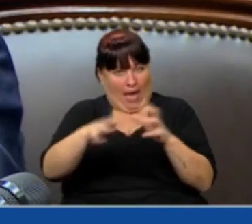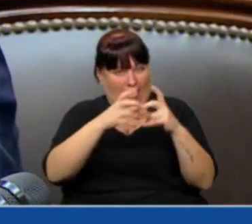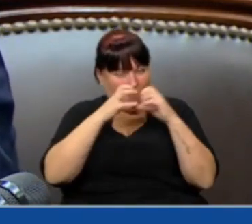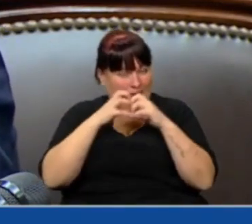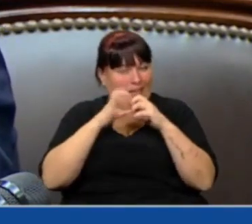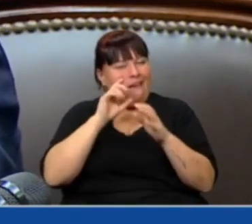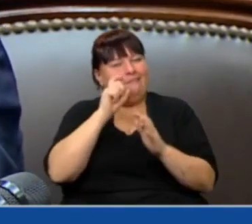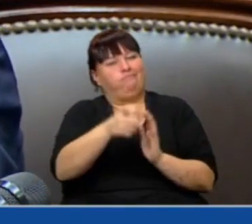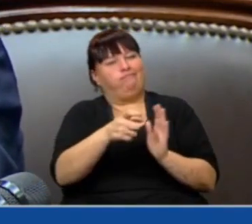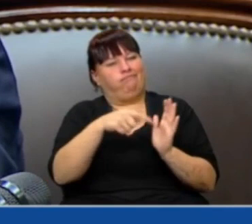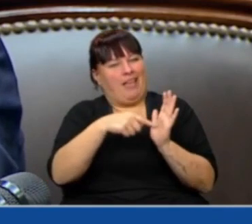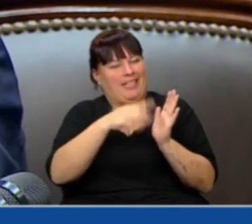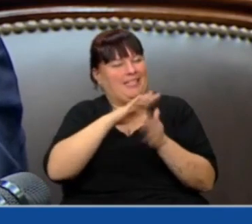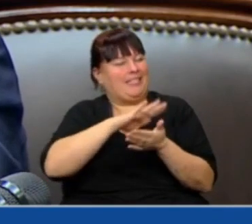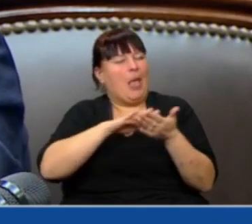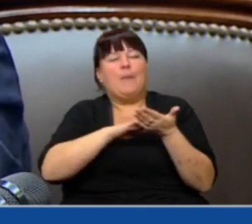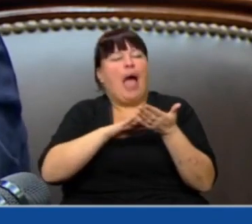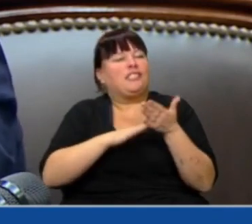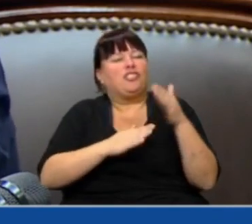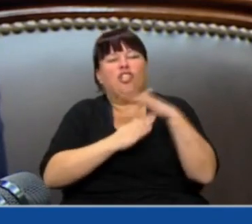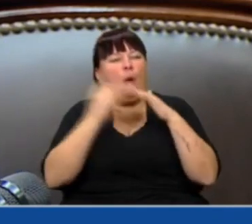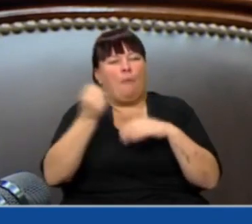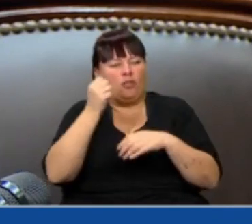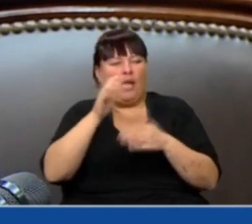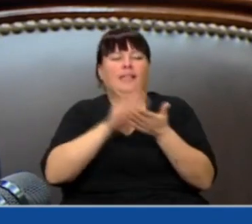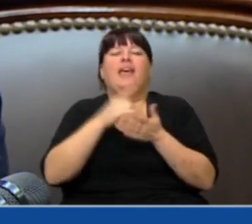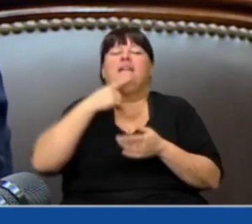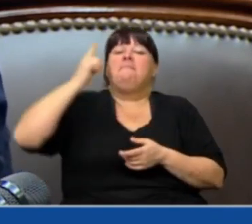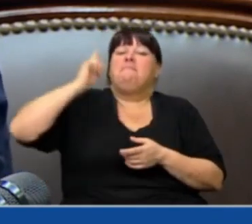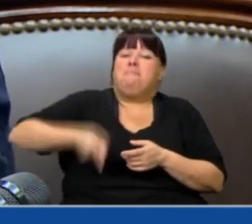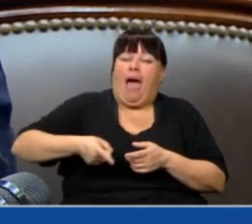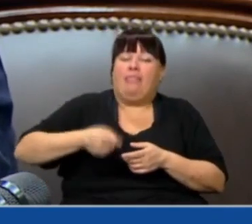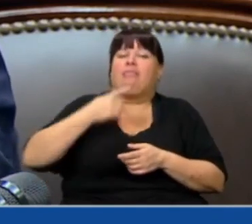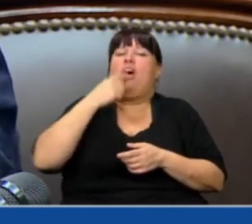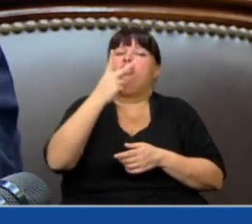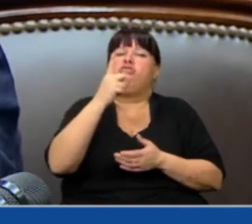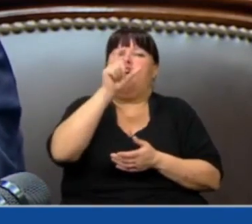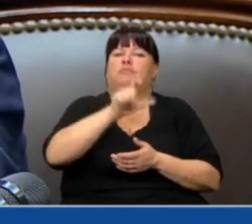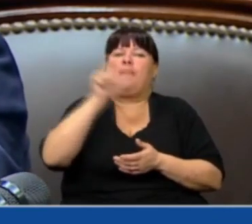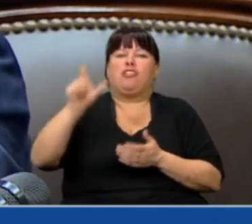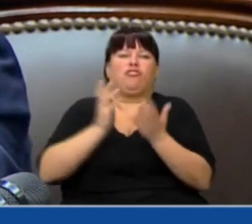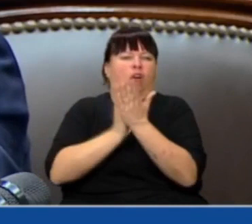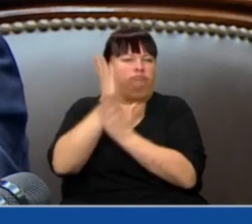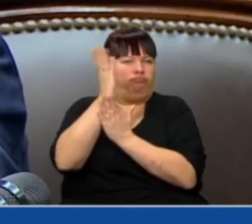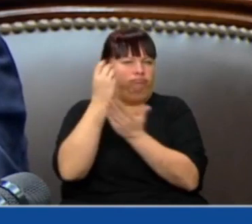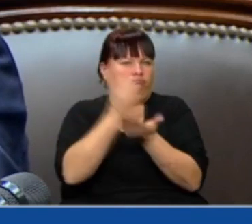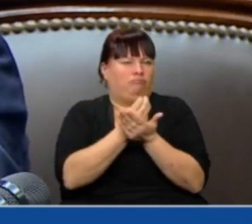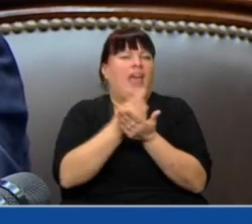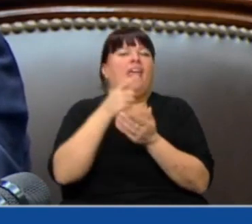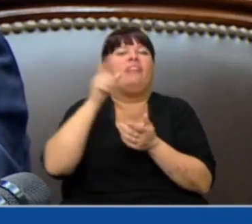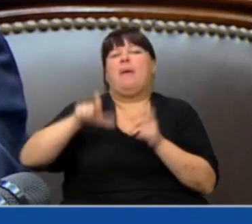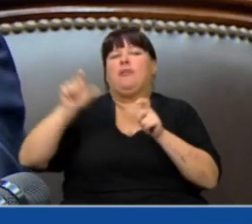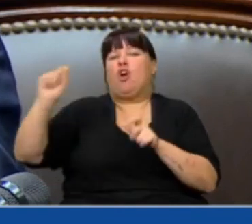vulnera este principio básico y fundamental al imponer dos miembros permanentes de la